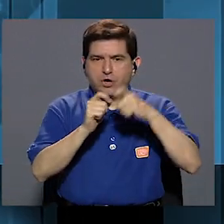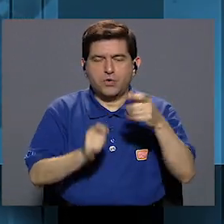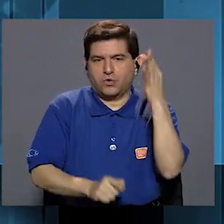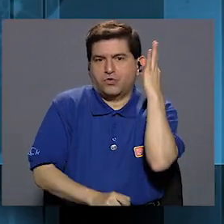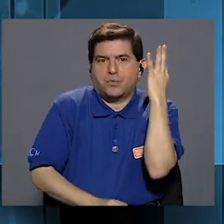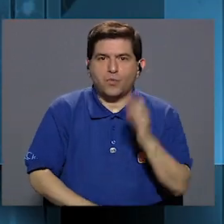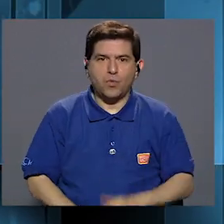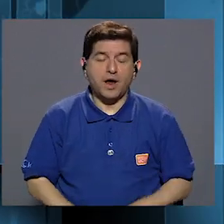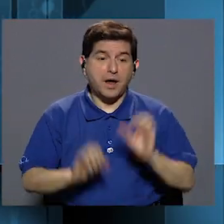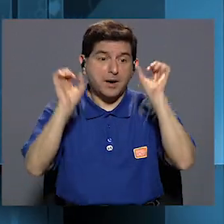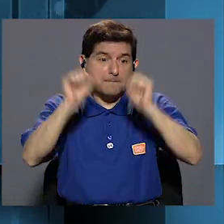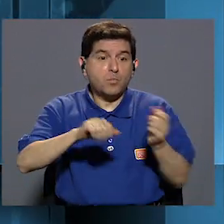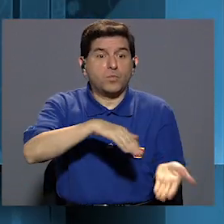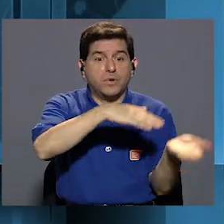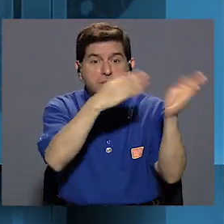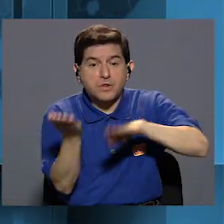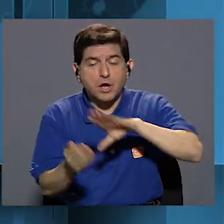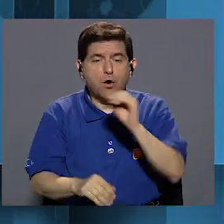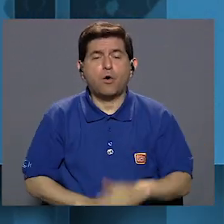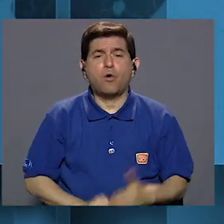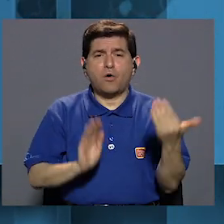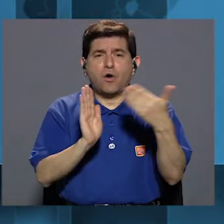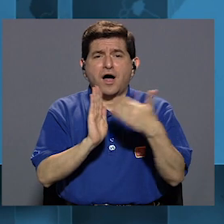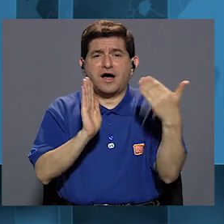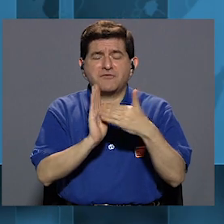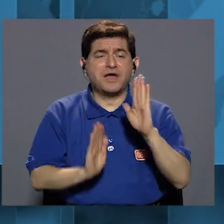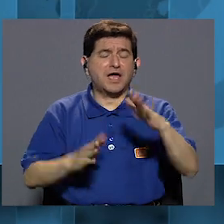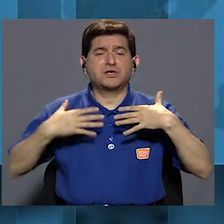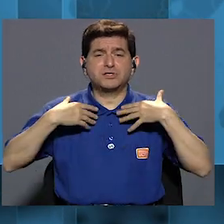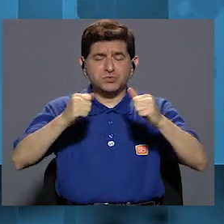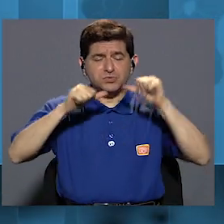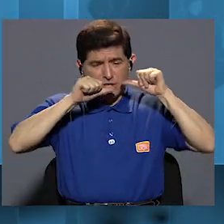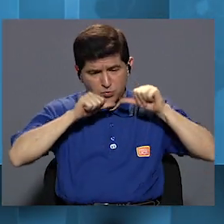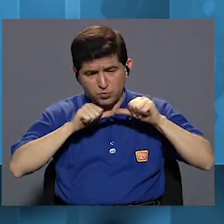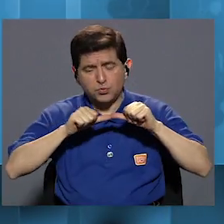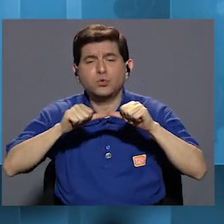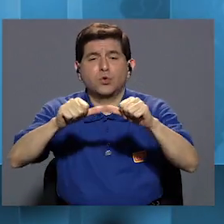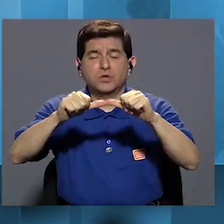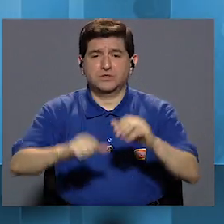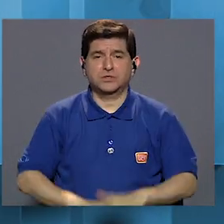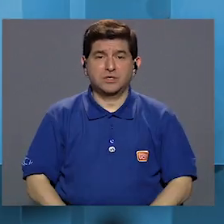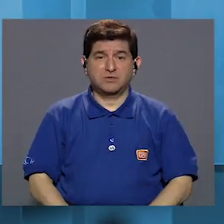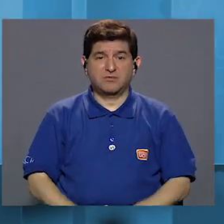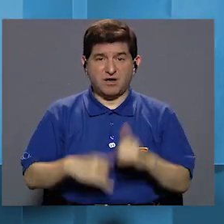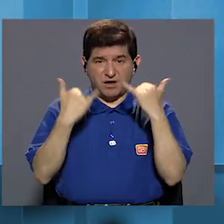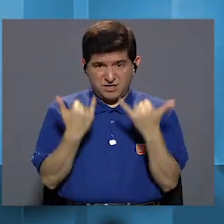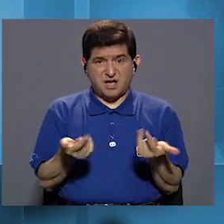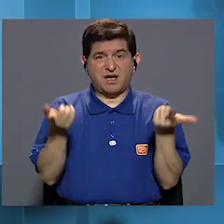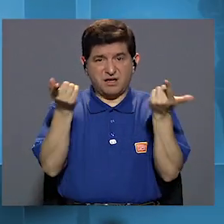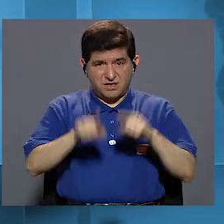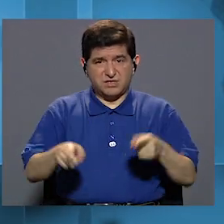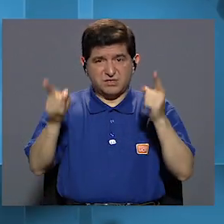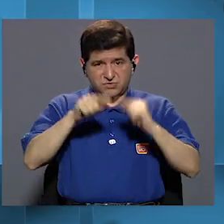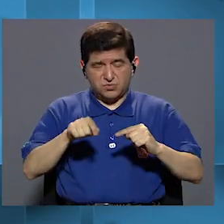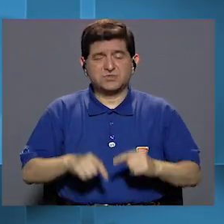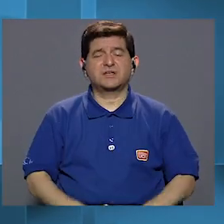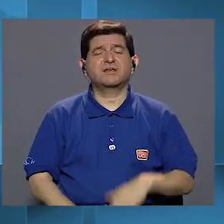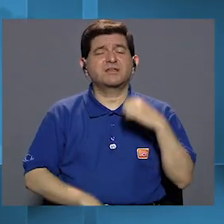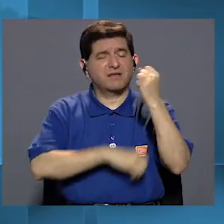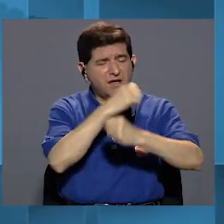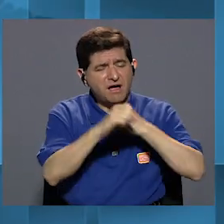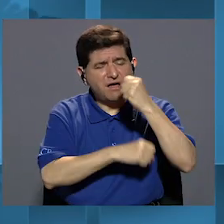indefinido de mujeres podrían morir o resultar afectadas en su salud de forma permanente, como ha venido